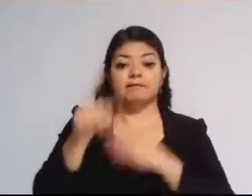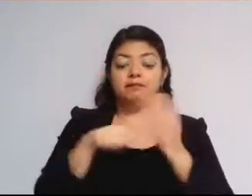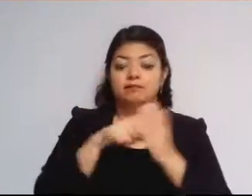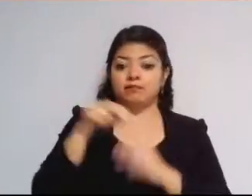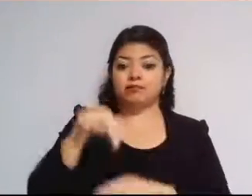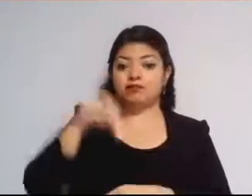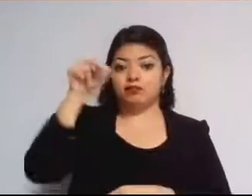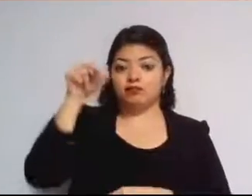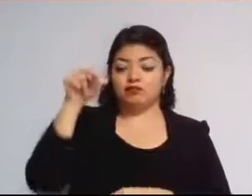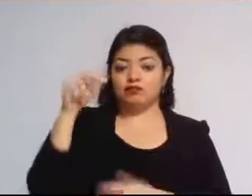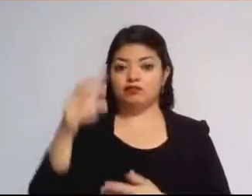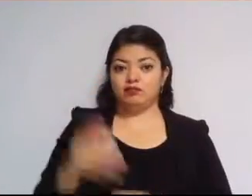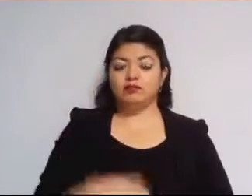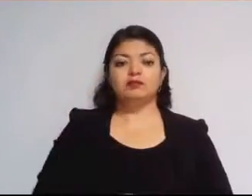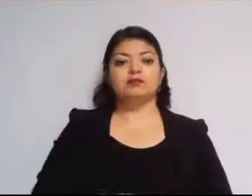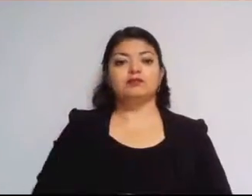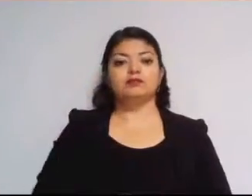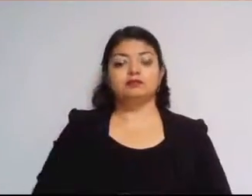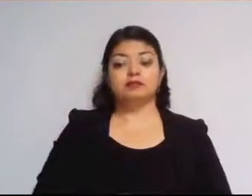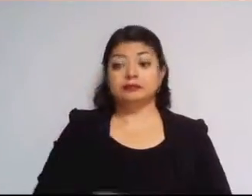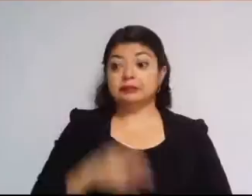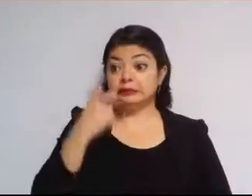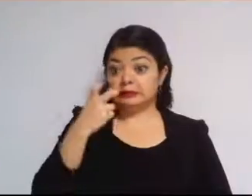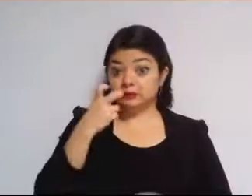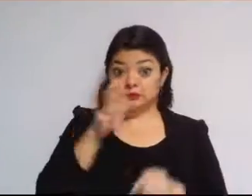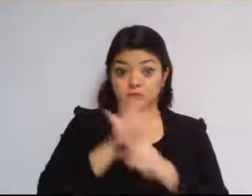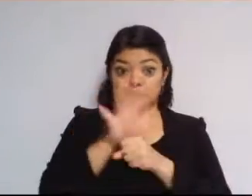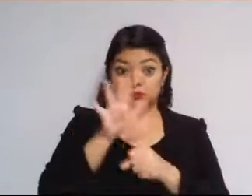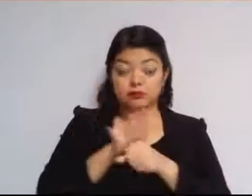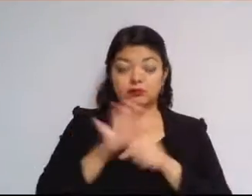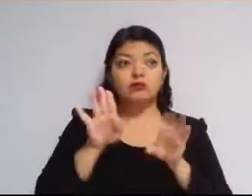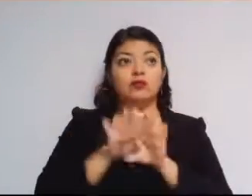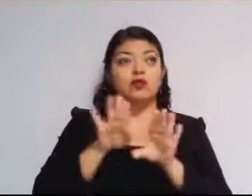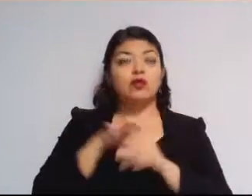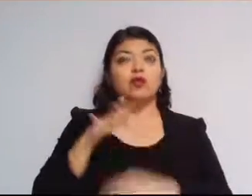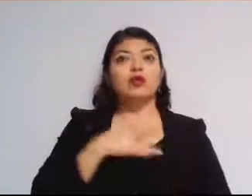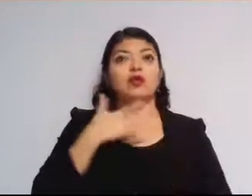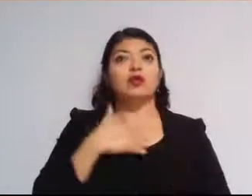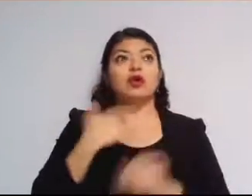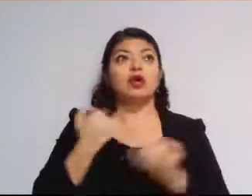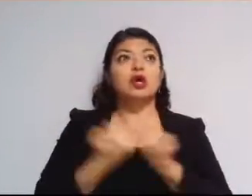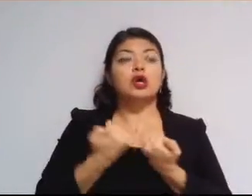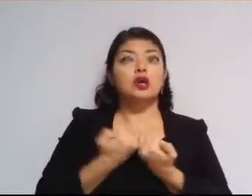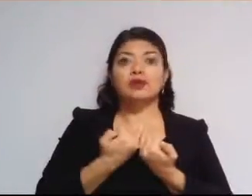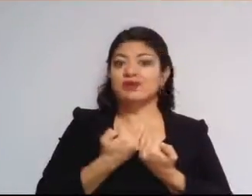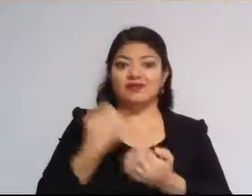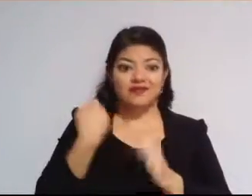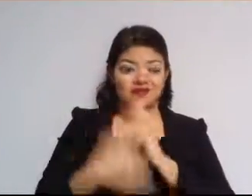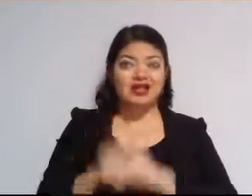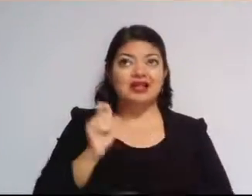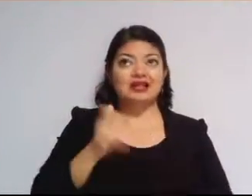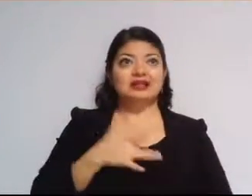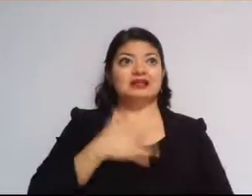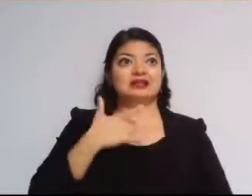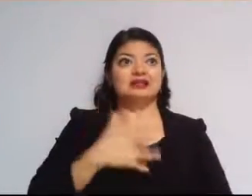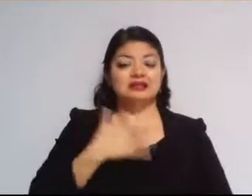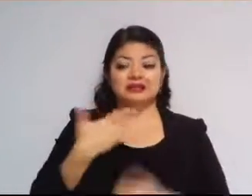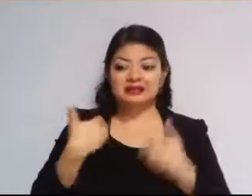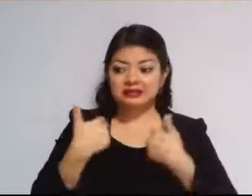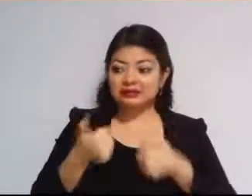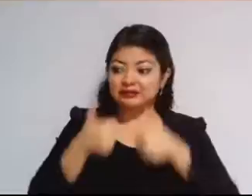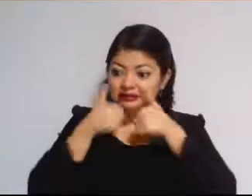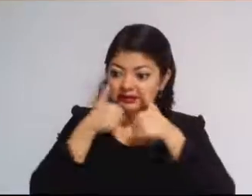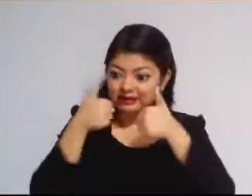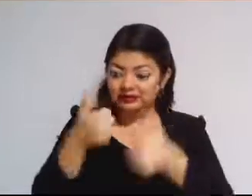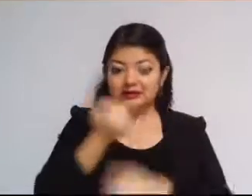mismo. Pues no basta en ponerse en los zapatos de los demás, sino comprender su realidad y atenderla. Por la